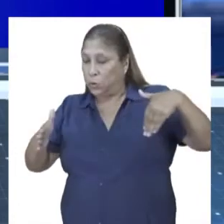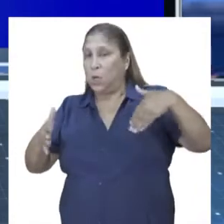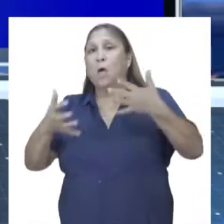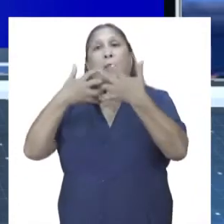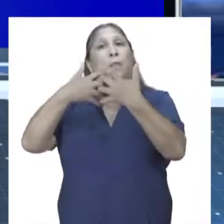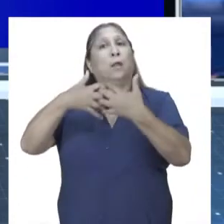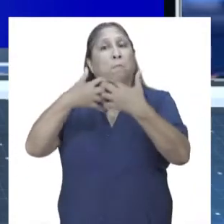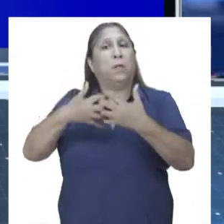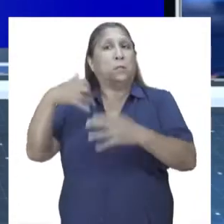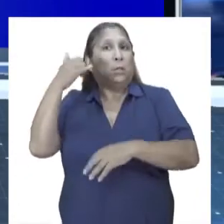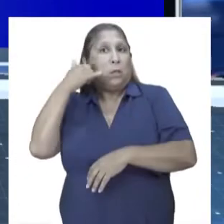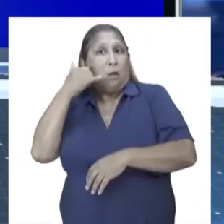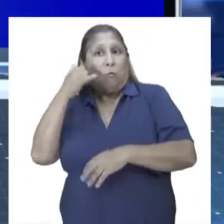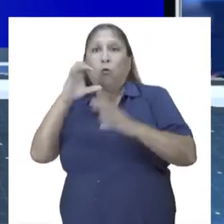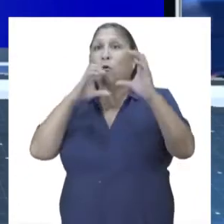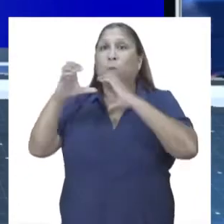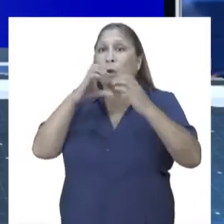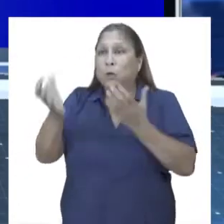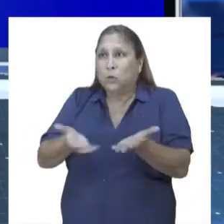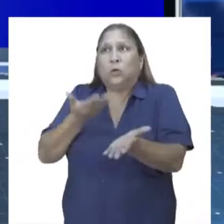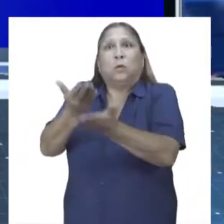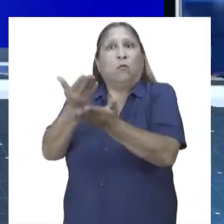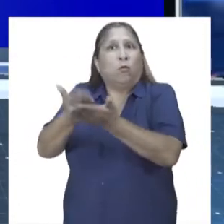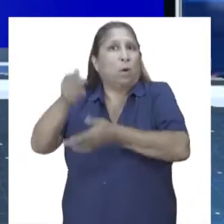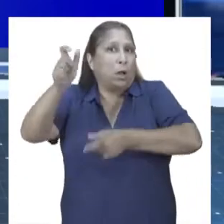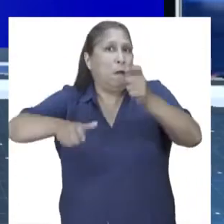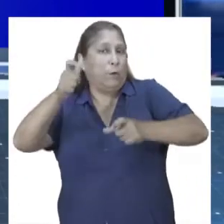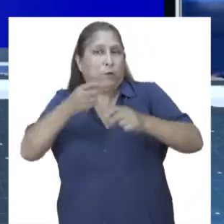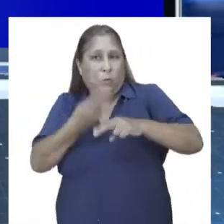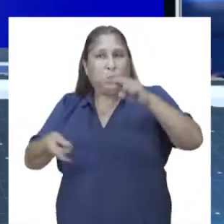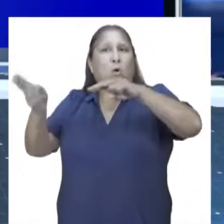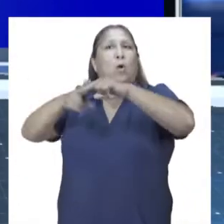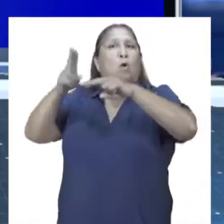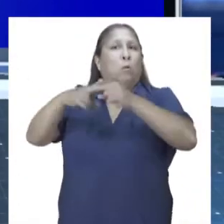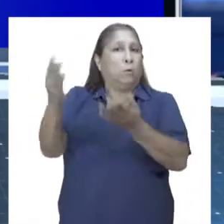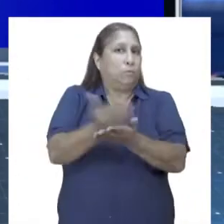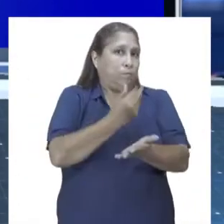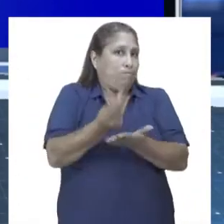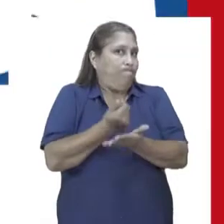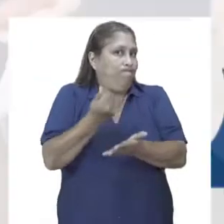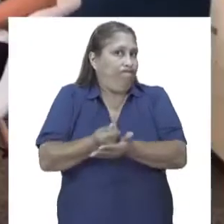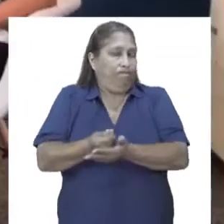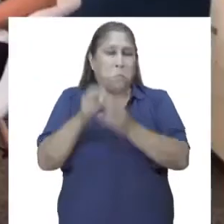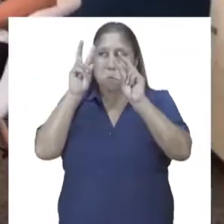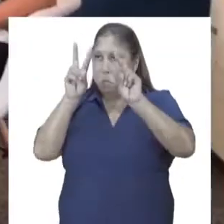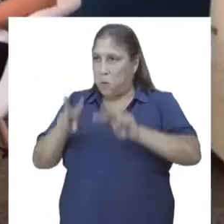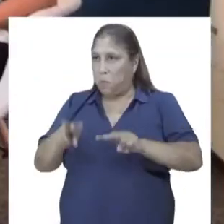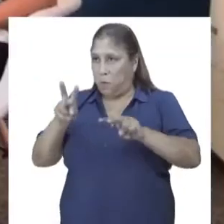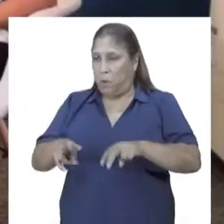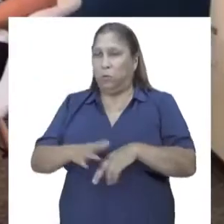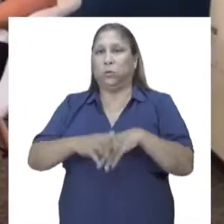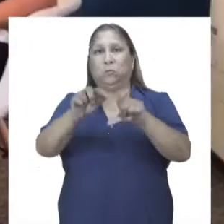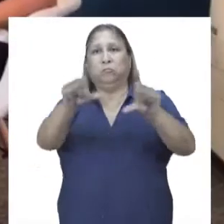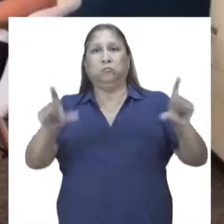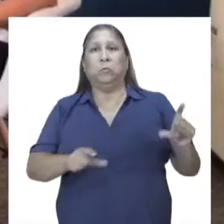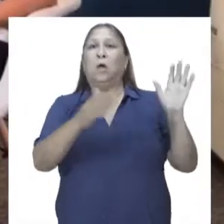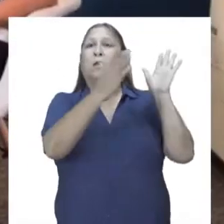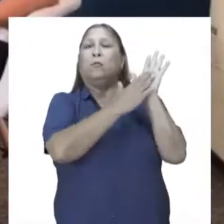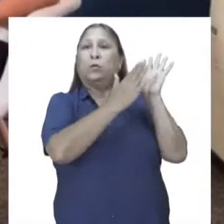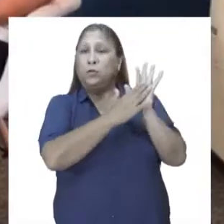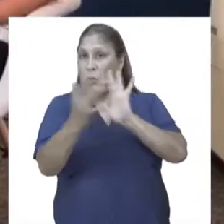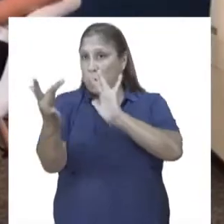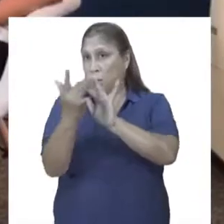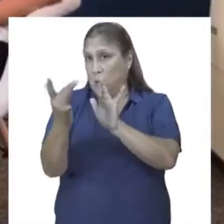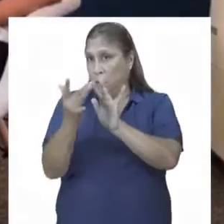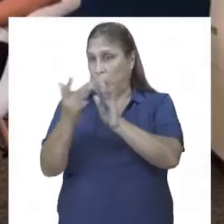telecomunicaciones de informar al público usuario sobre el alza de tarifas. Veamos los detalles. En nuestro espacio Defensoría en Directo,